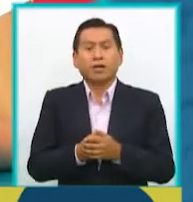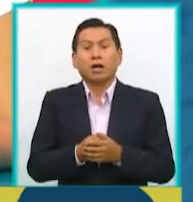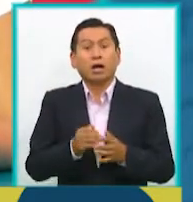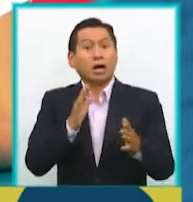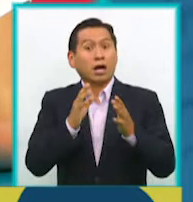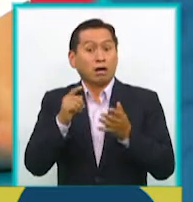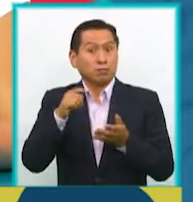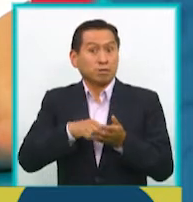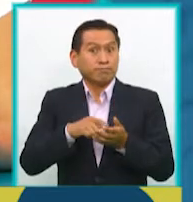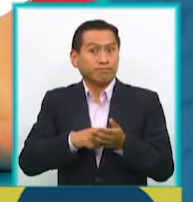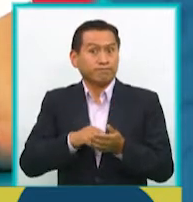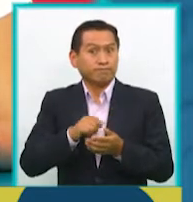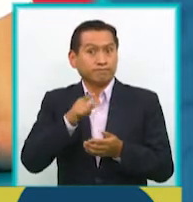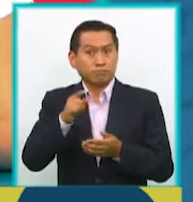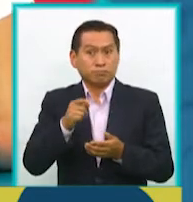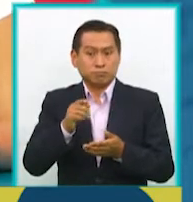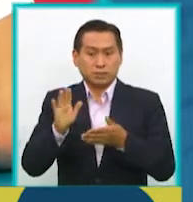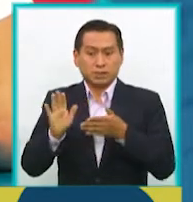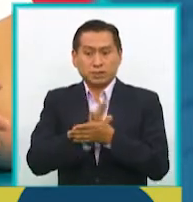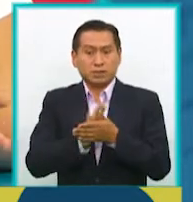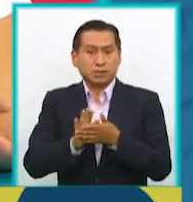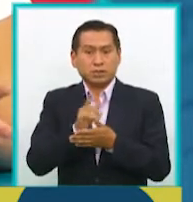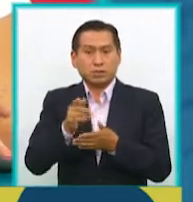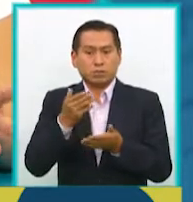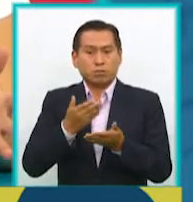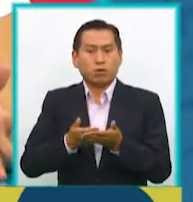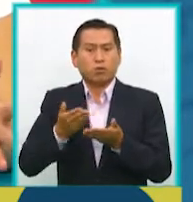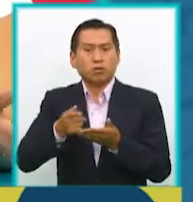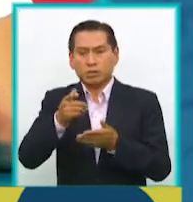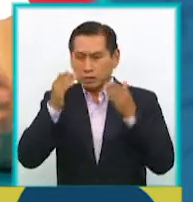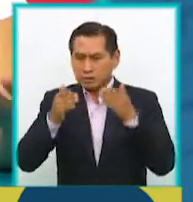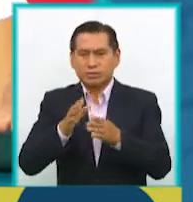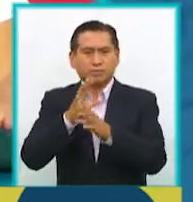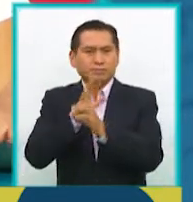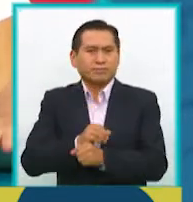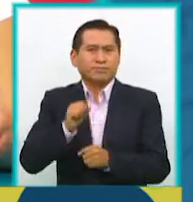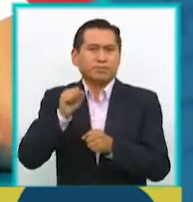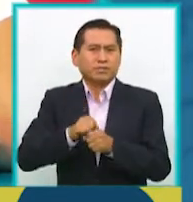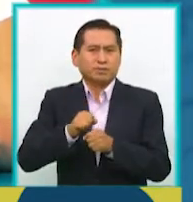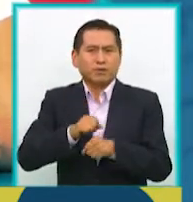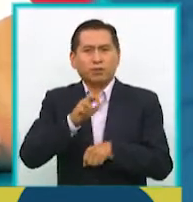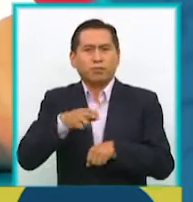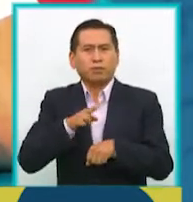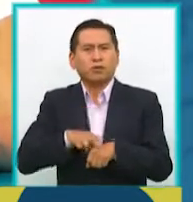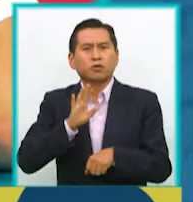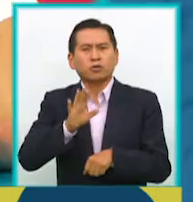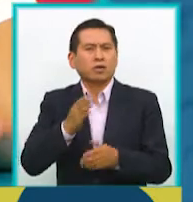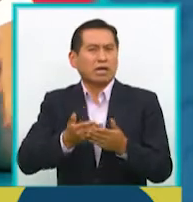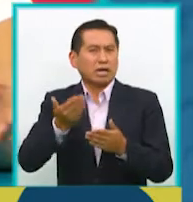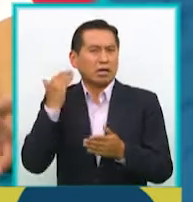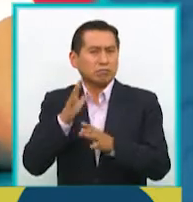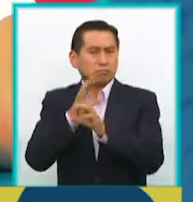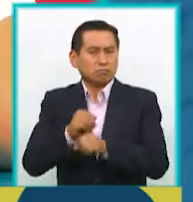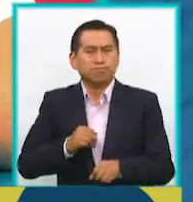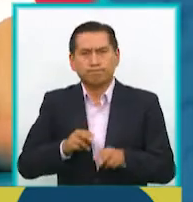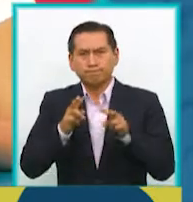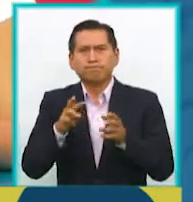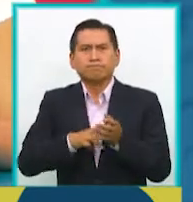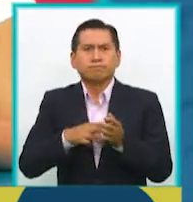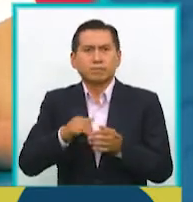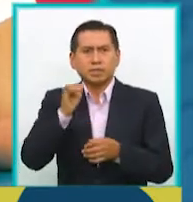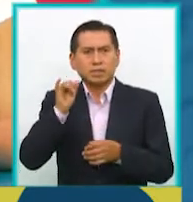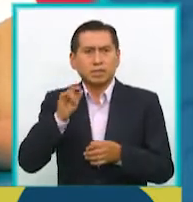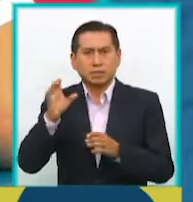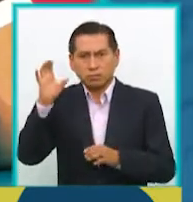la propuesta cinematográfica en la que siempre has trabajado o en la que normalmente trabajas. He visto justamente ayer,